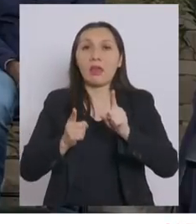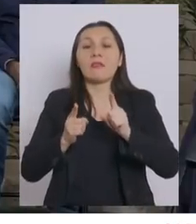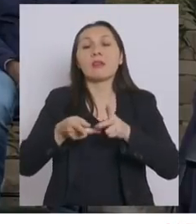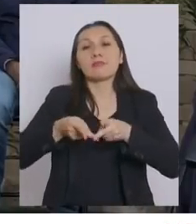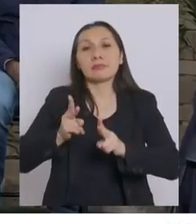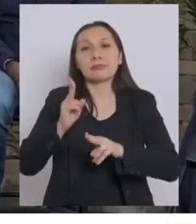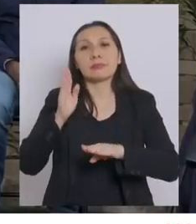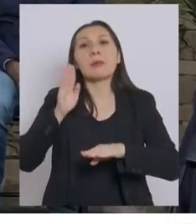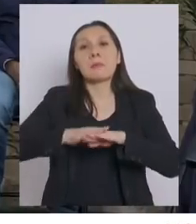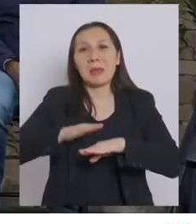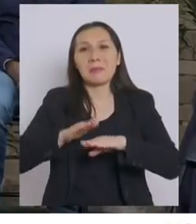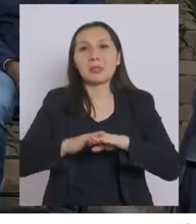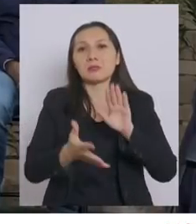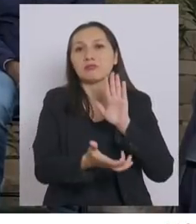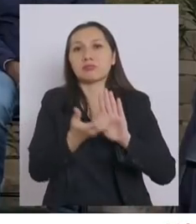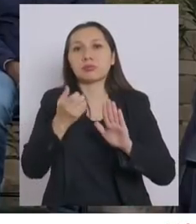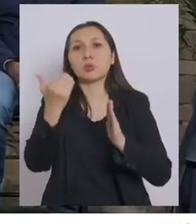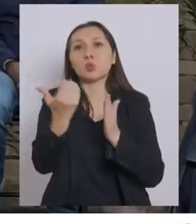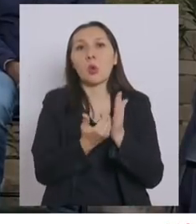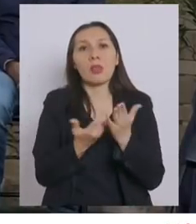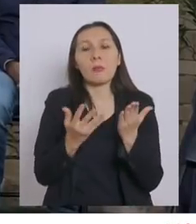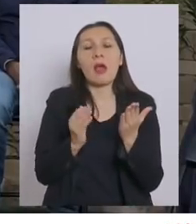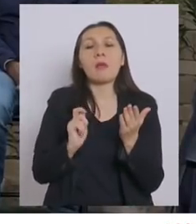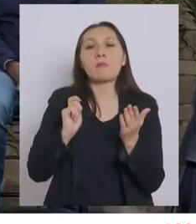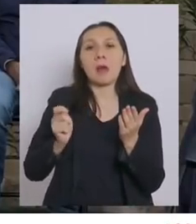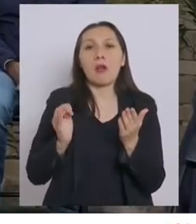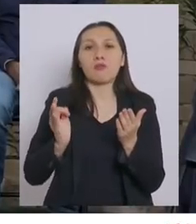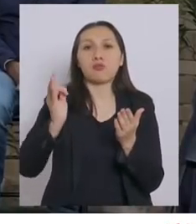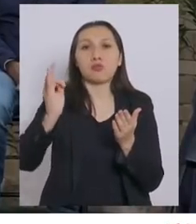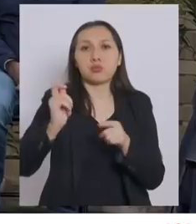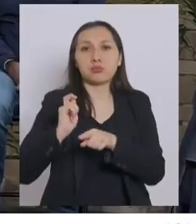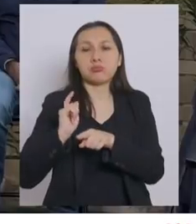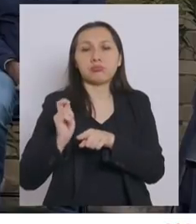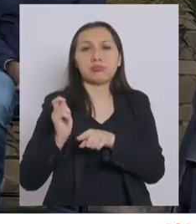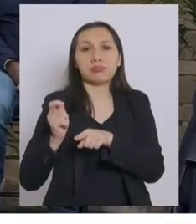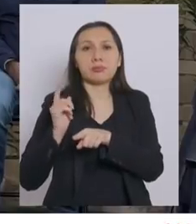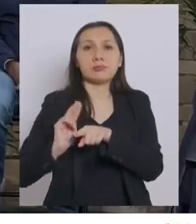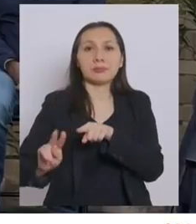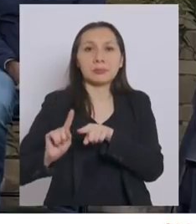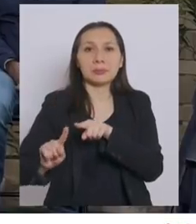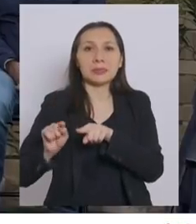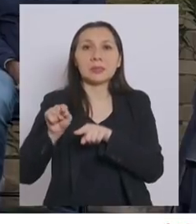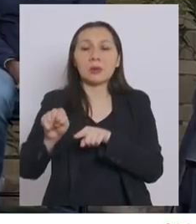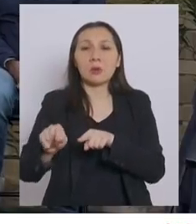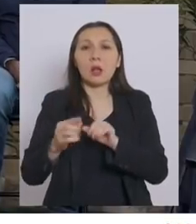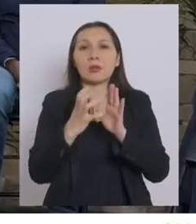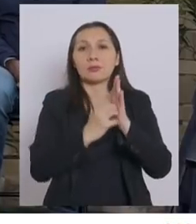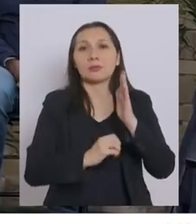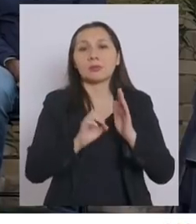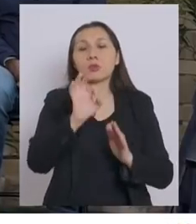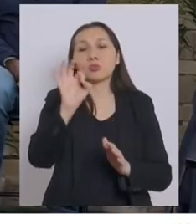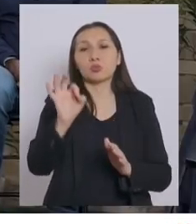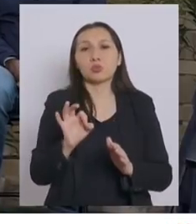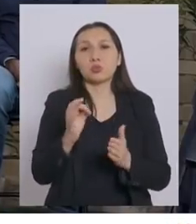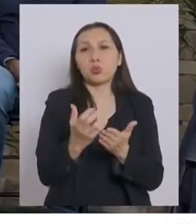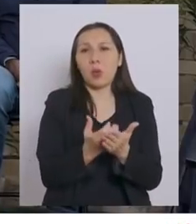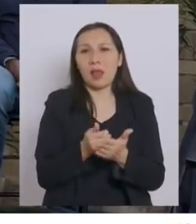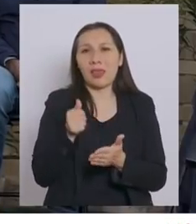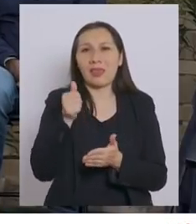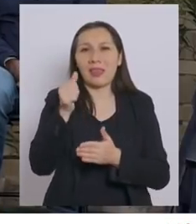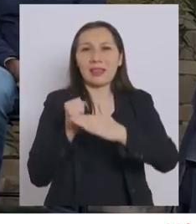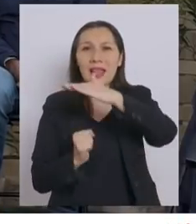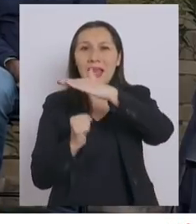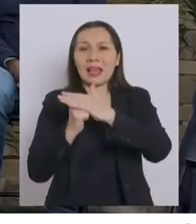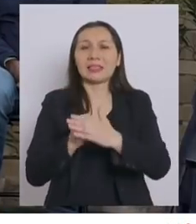descuento de sus remuneraciones para el pago de futuras pensiones. Se descontará un porcentaje del sueldo a directores y gerentes de